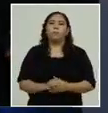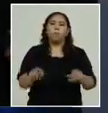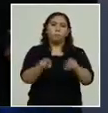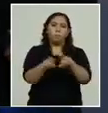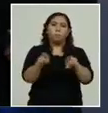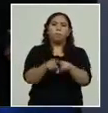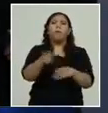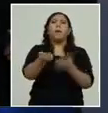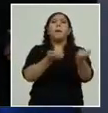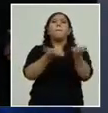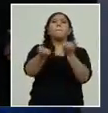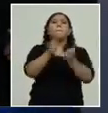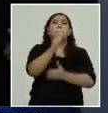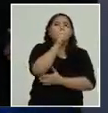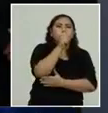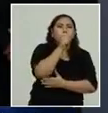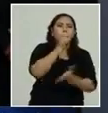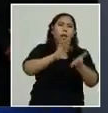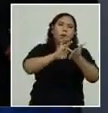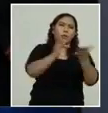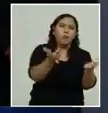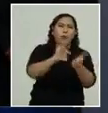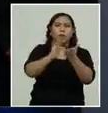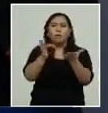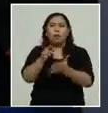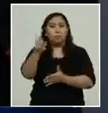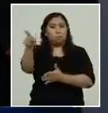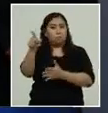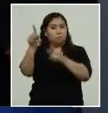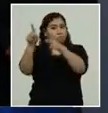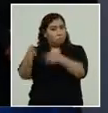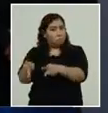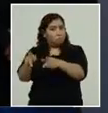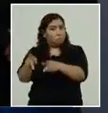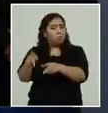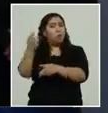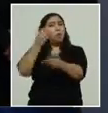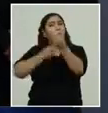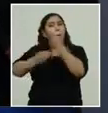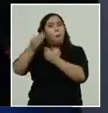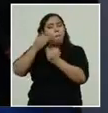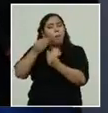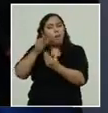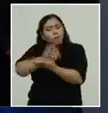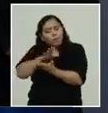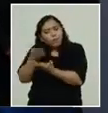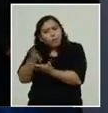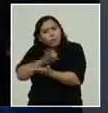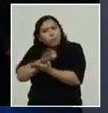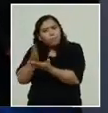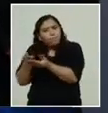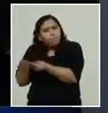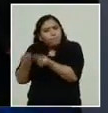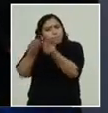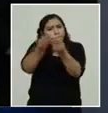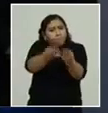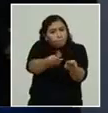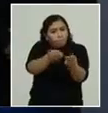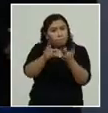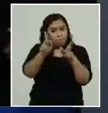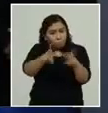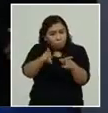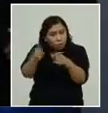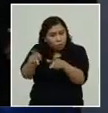a muchos hondureños de buena voluntad que han decidido apoyar con comida caliente a la gente que está en las calles.